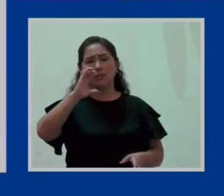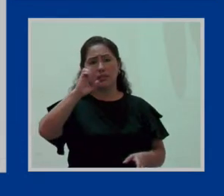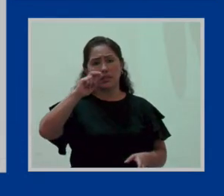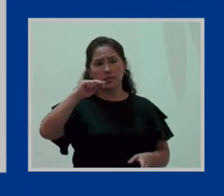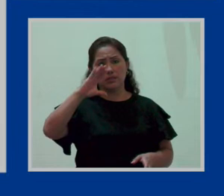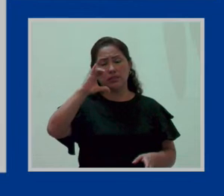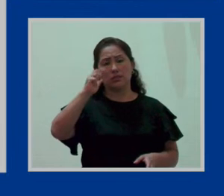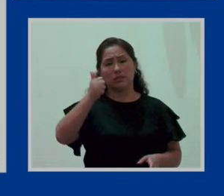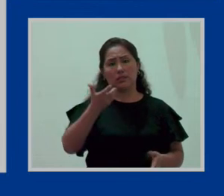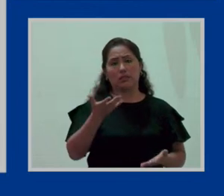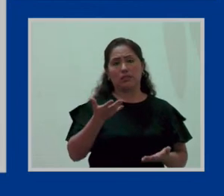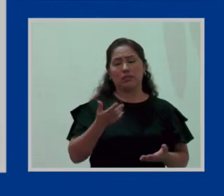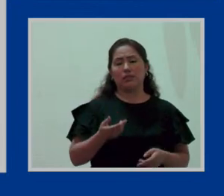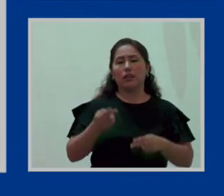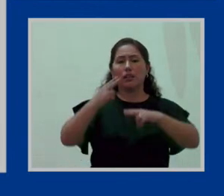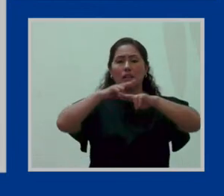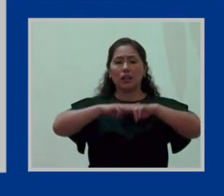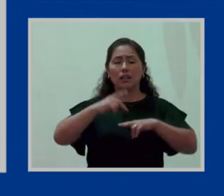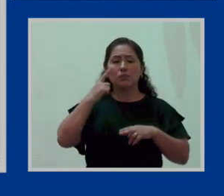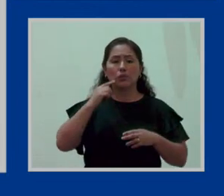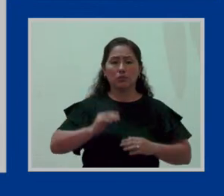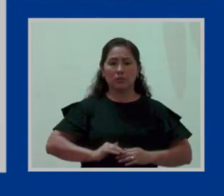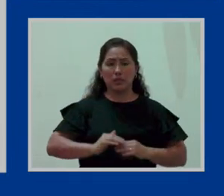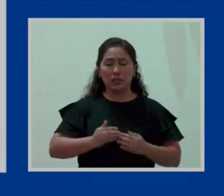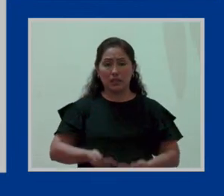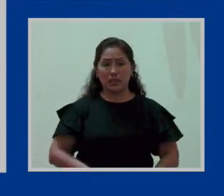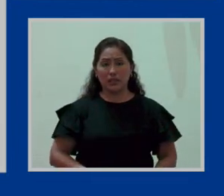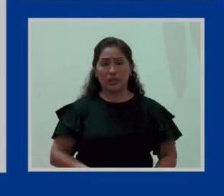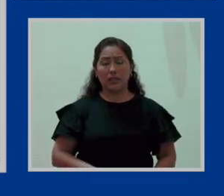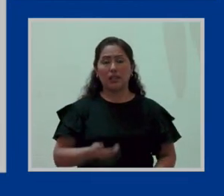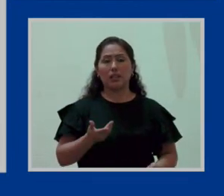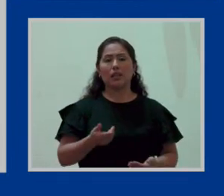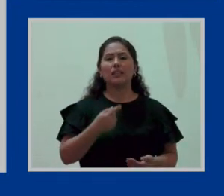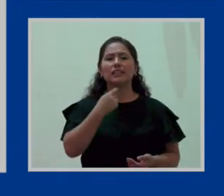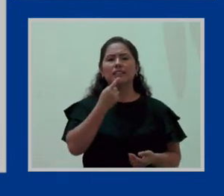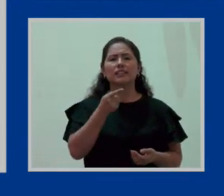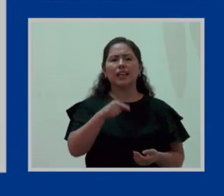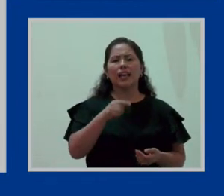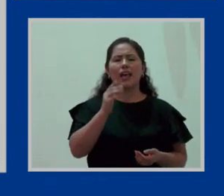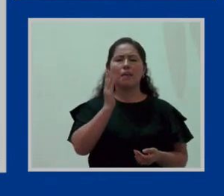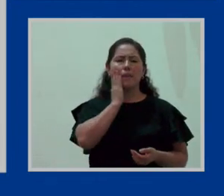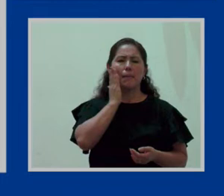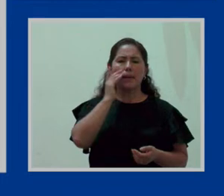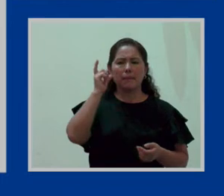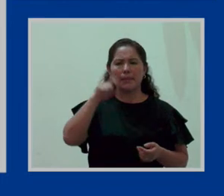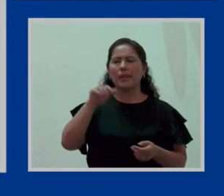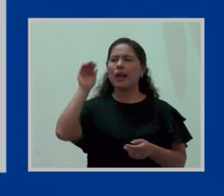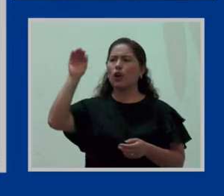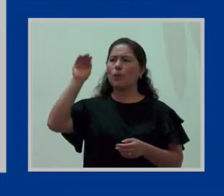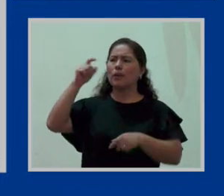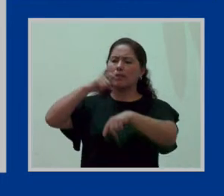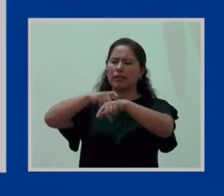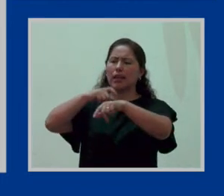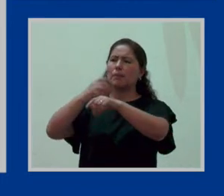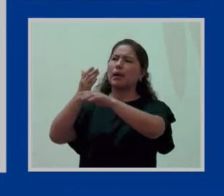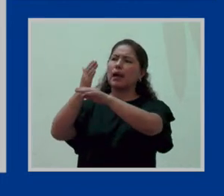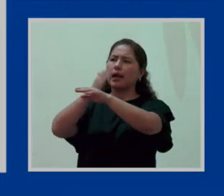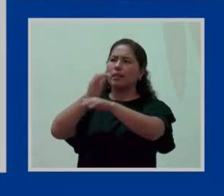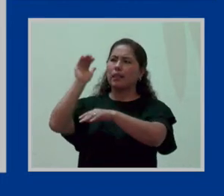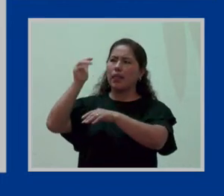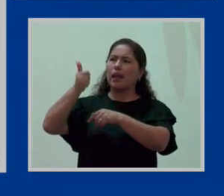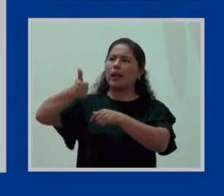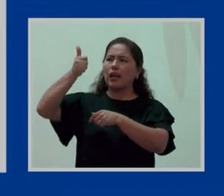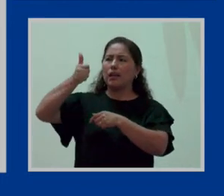descanso por maternidad, las disposiciones legales te dicen que la madre debe comunicar un tiempo, ¿no?, con anterioridad.